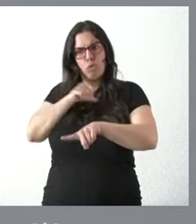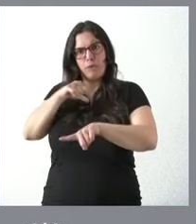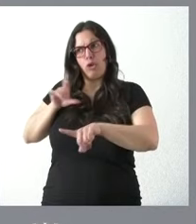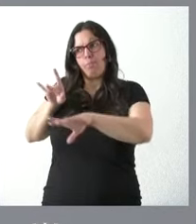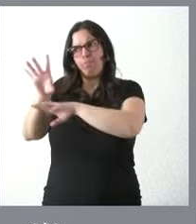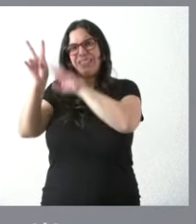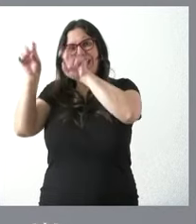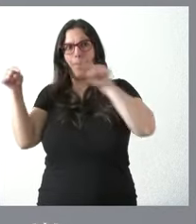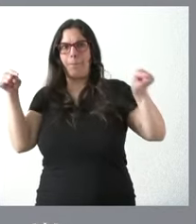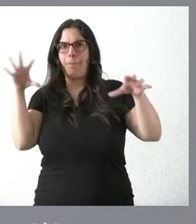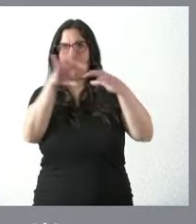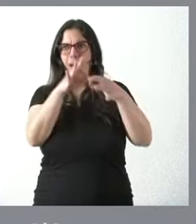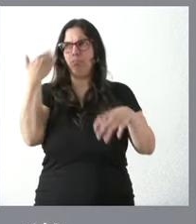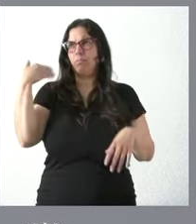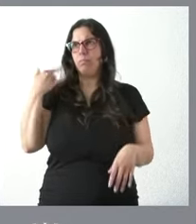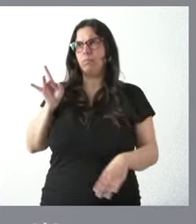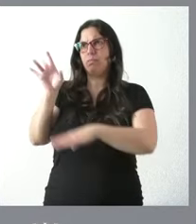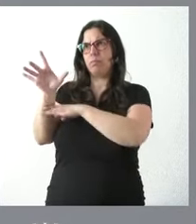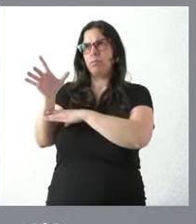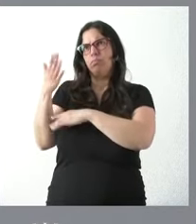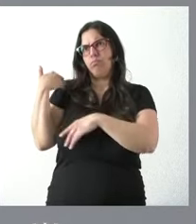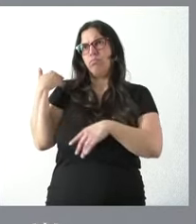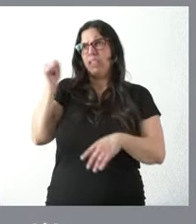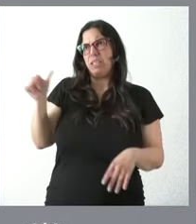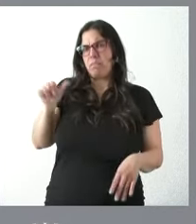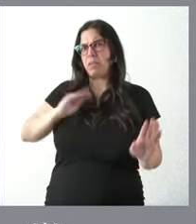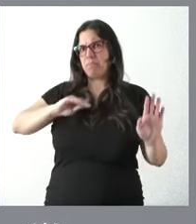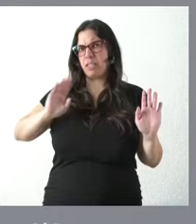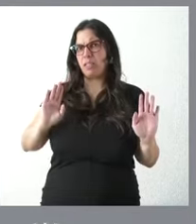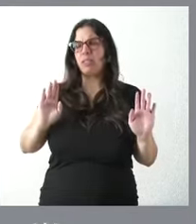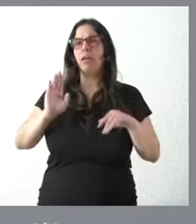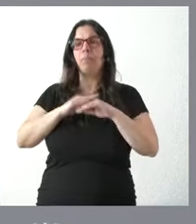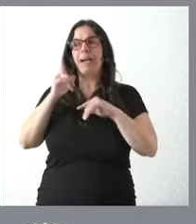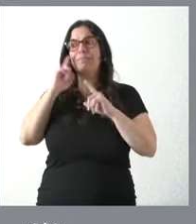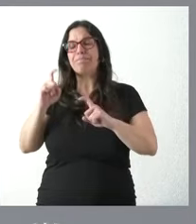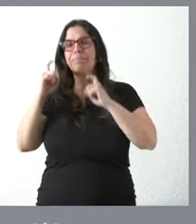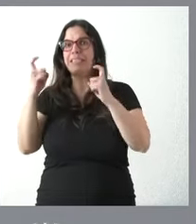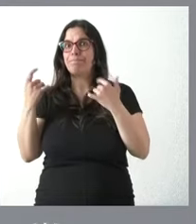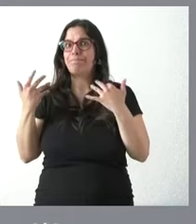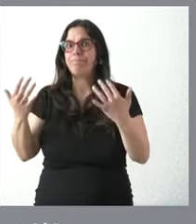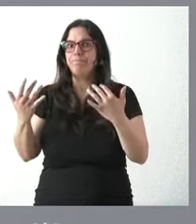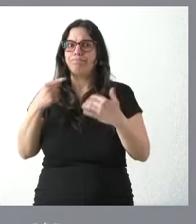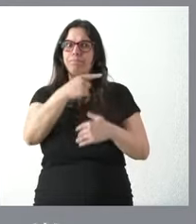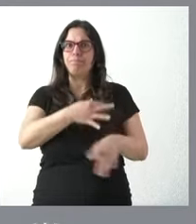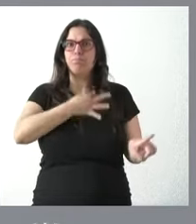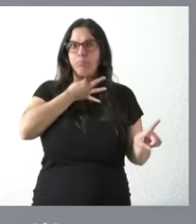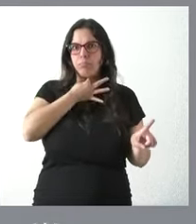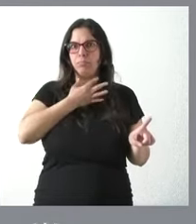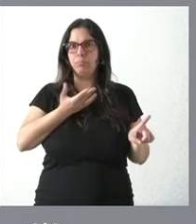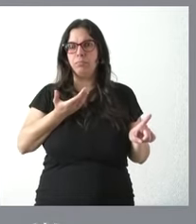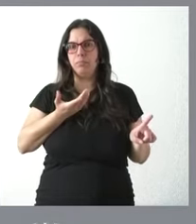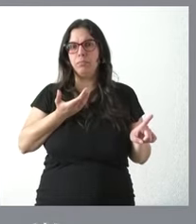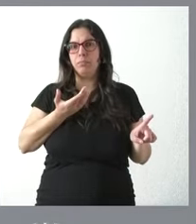este asunto ya hace ahora bastantes semanas para que se intentara agilizar este